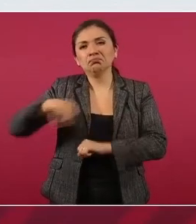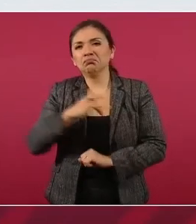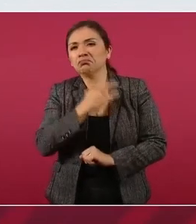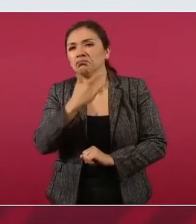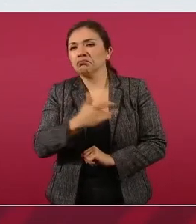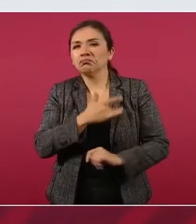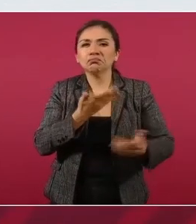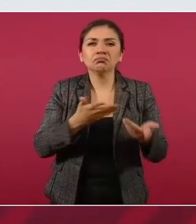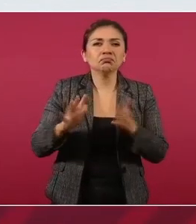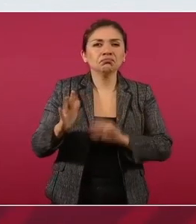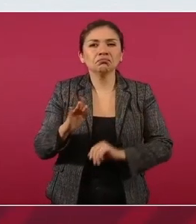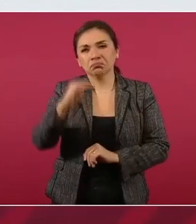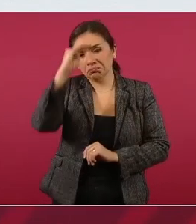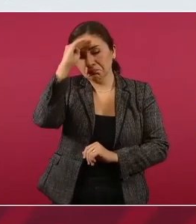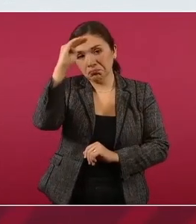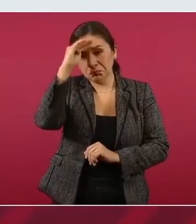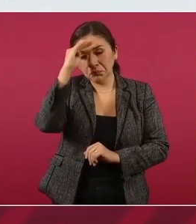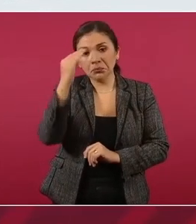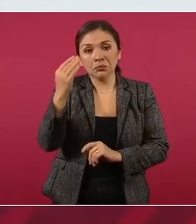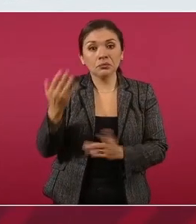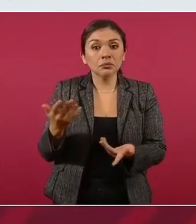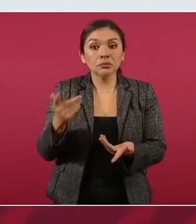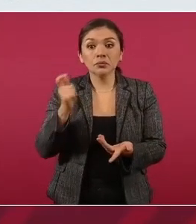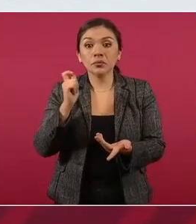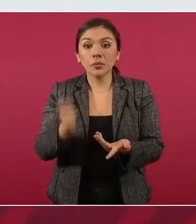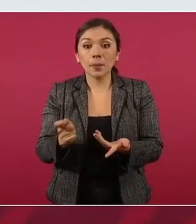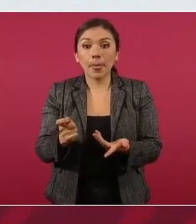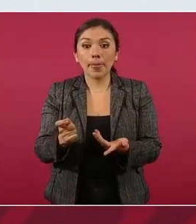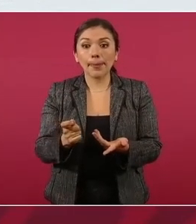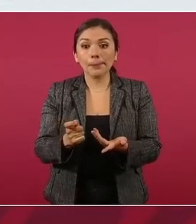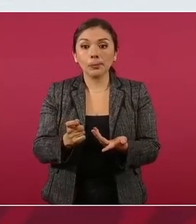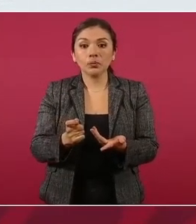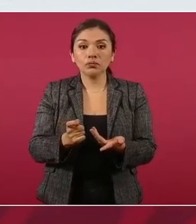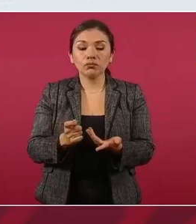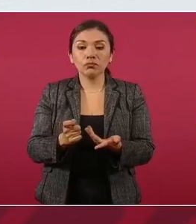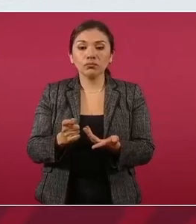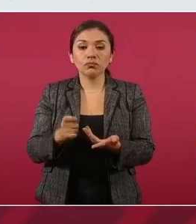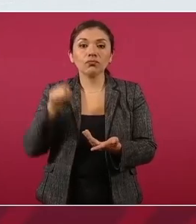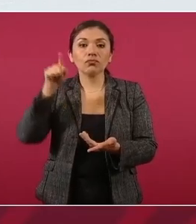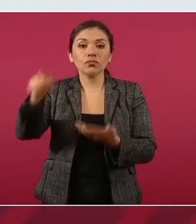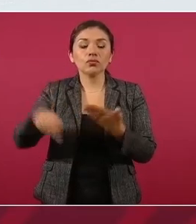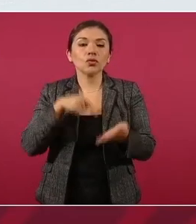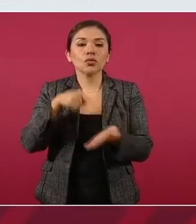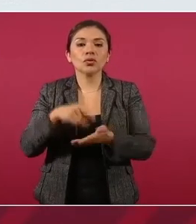en el de Florida,